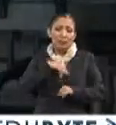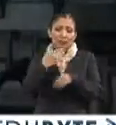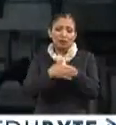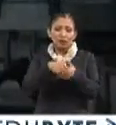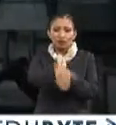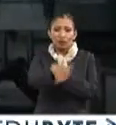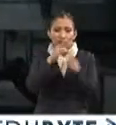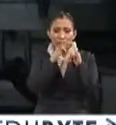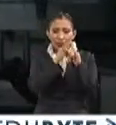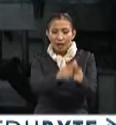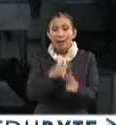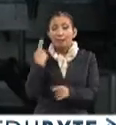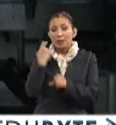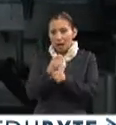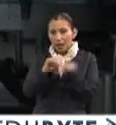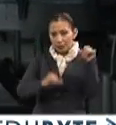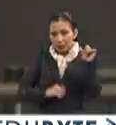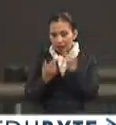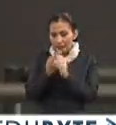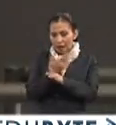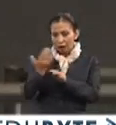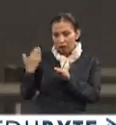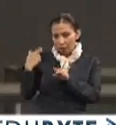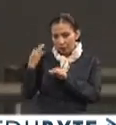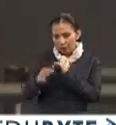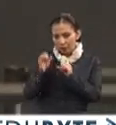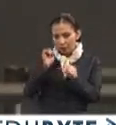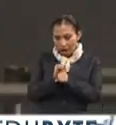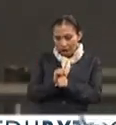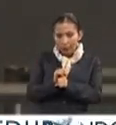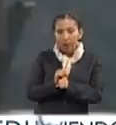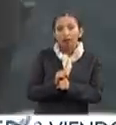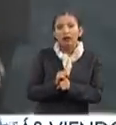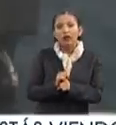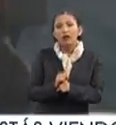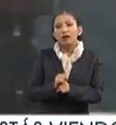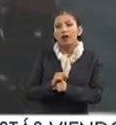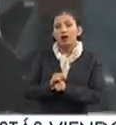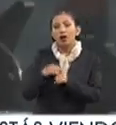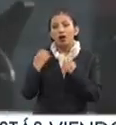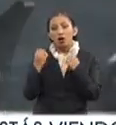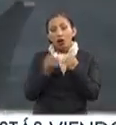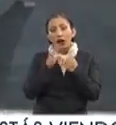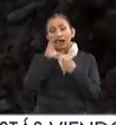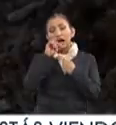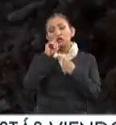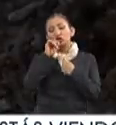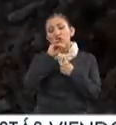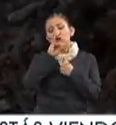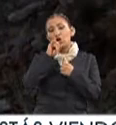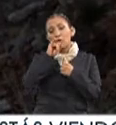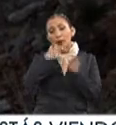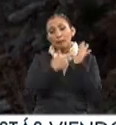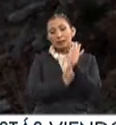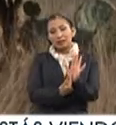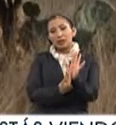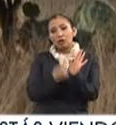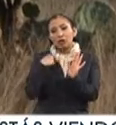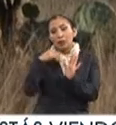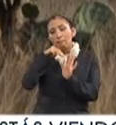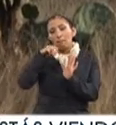previstas. Dentro de las primeras actividades de este fin de semana, la Universidad de Claustro de Sor Juana presentó el